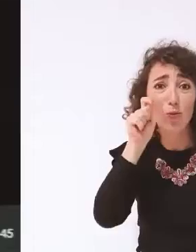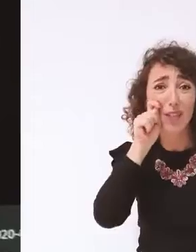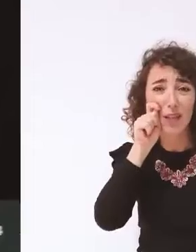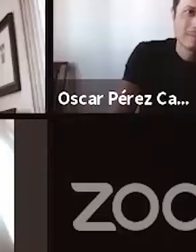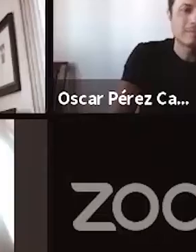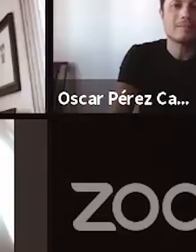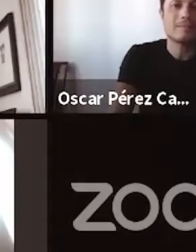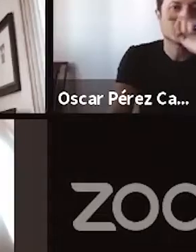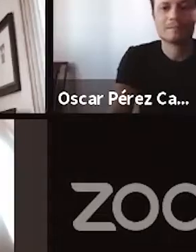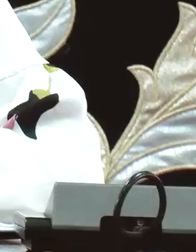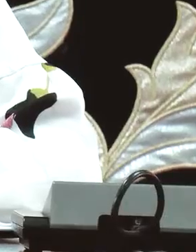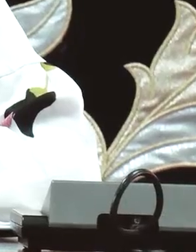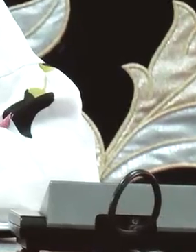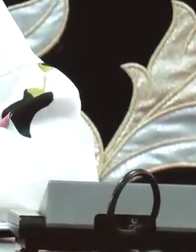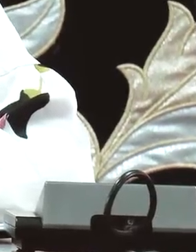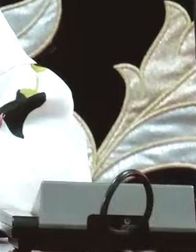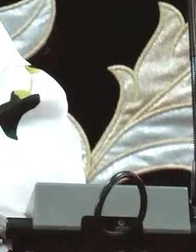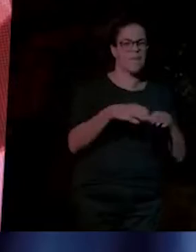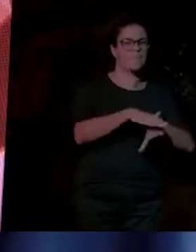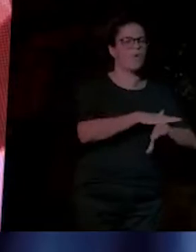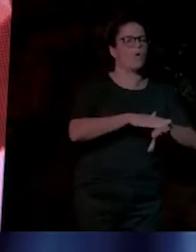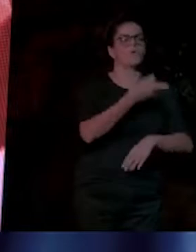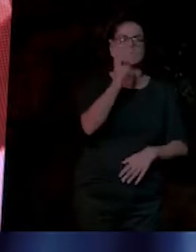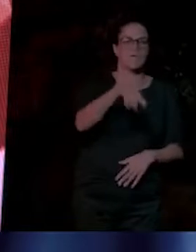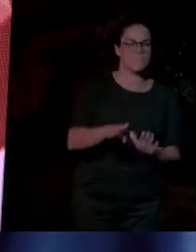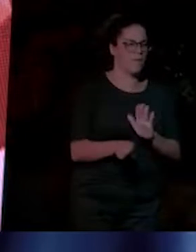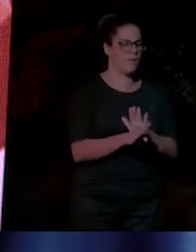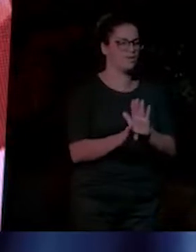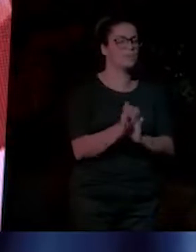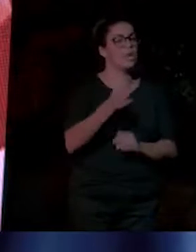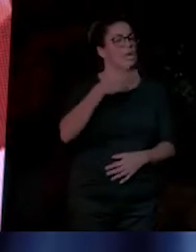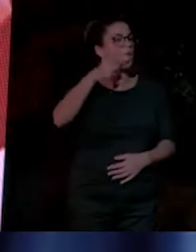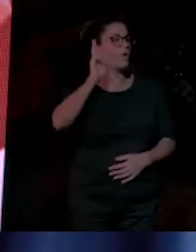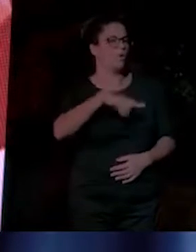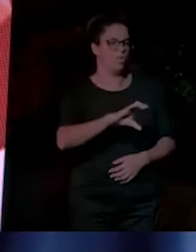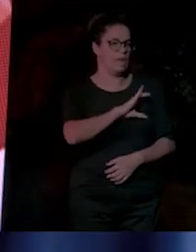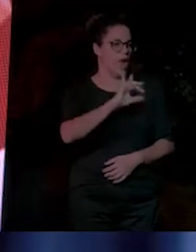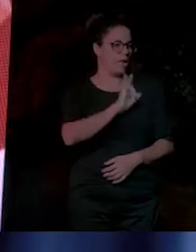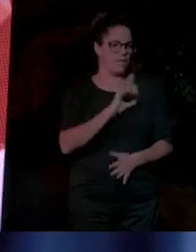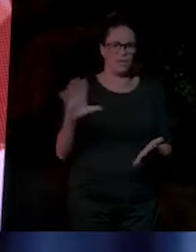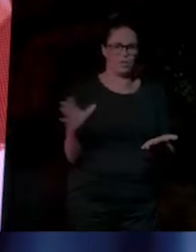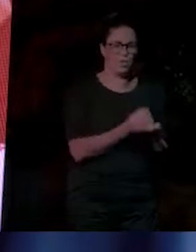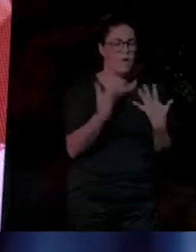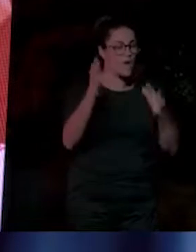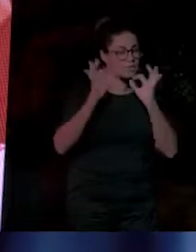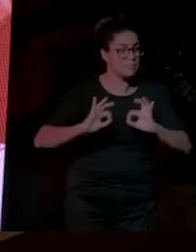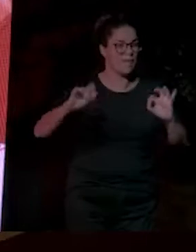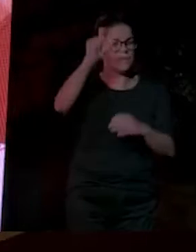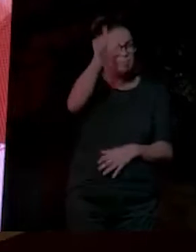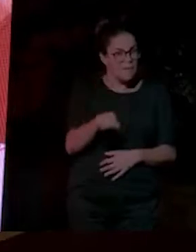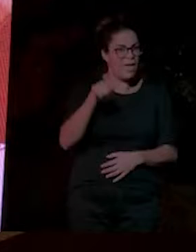y todo el equipo de gobierno también. Y reconocimiento a toda la corporación y especialmente a ti por el trabajo de la isla.